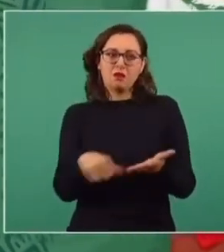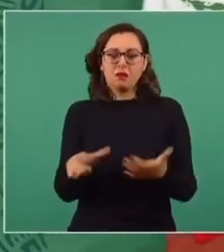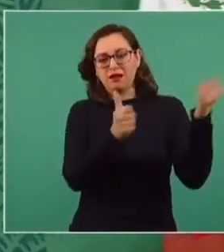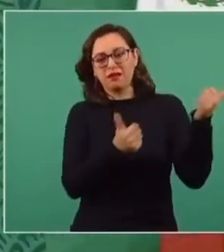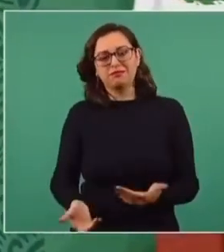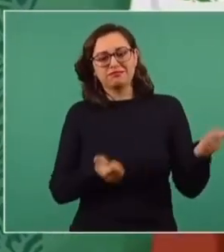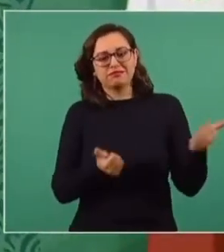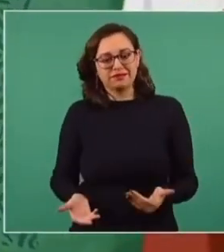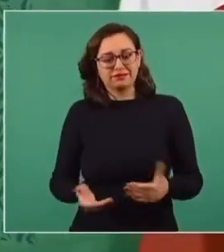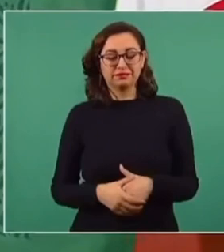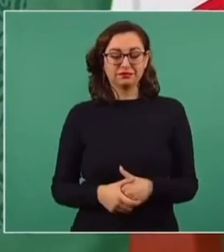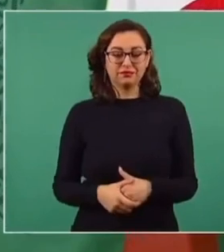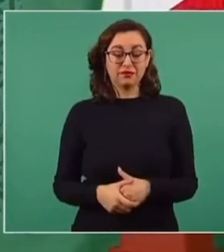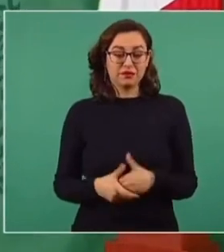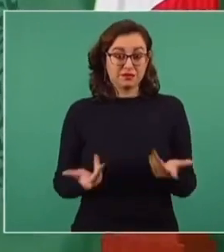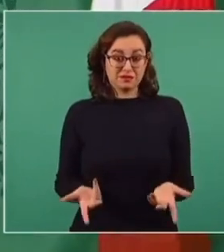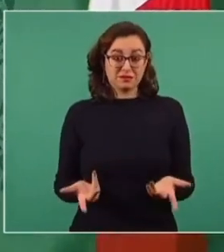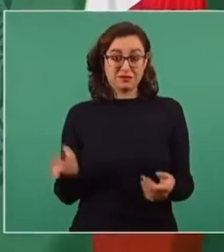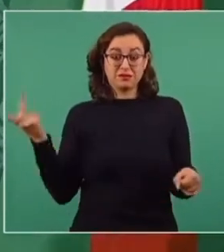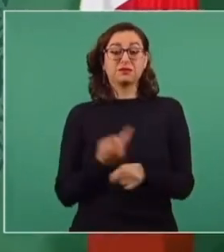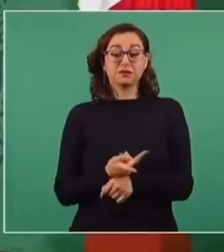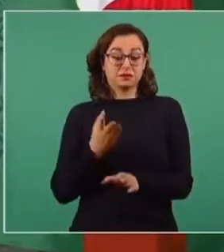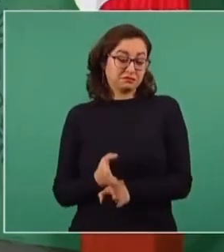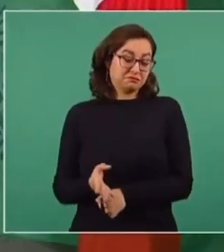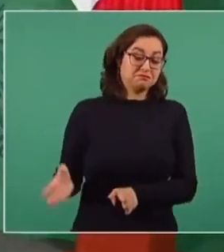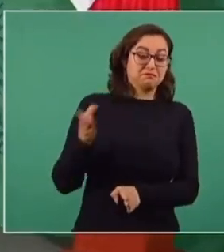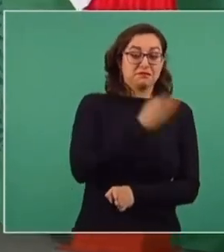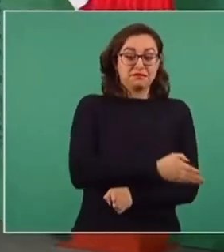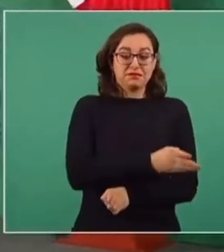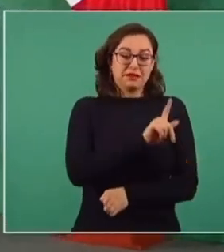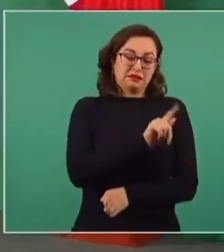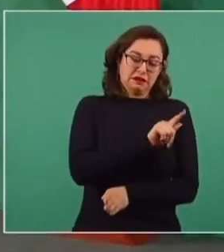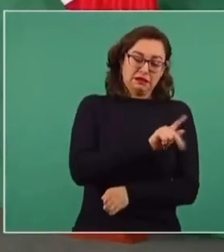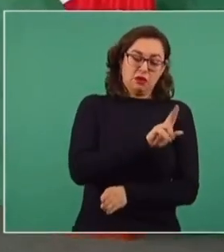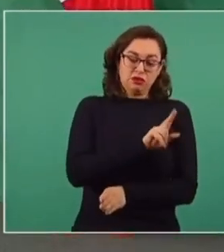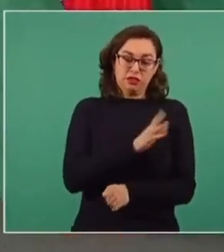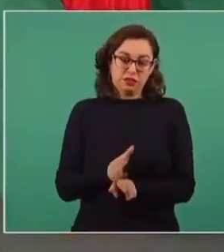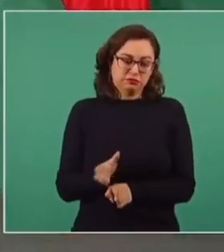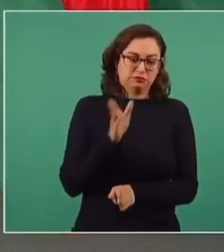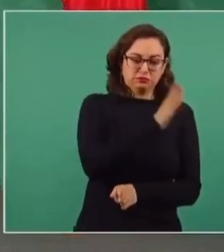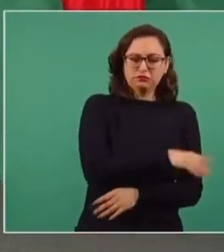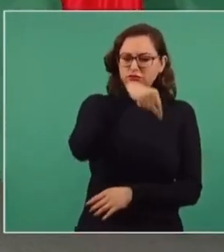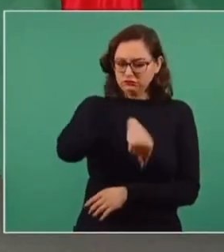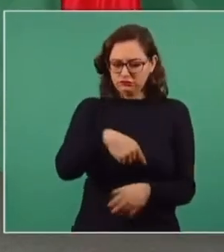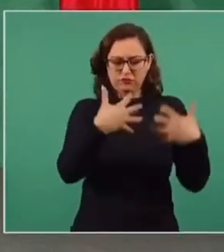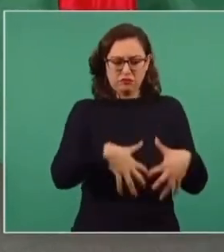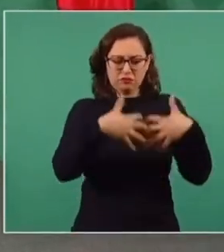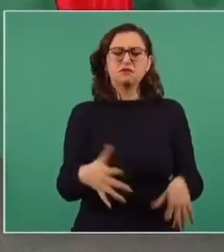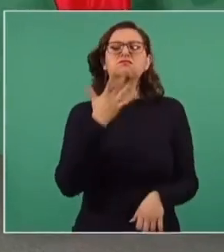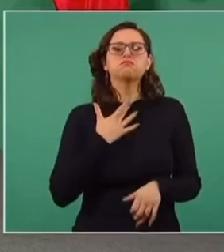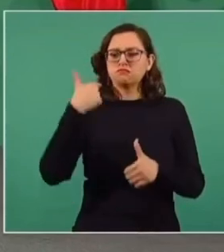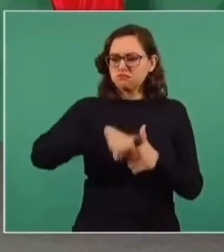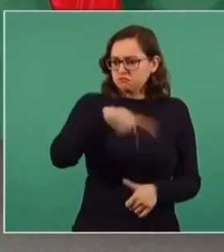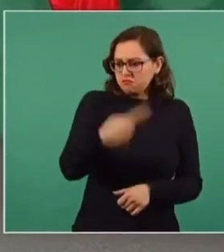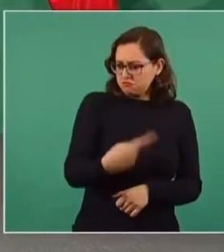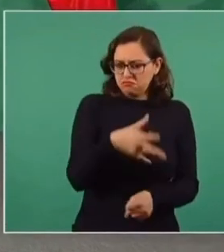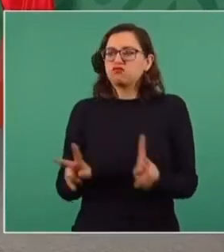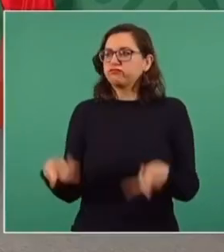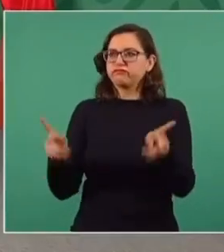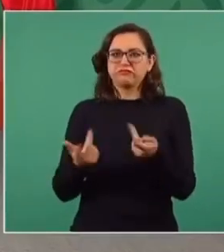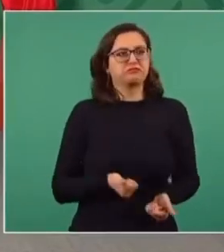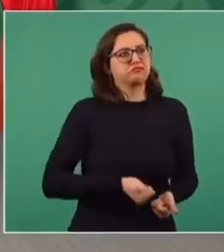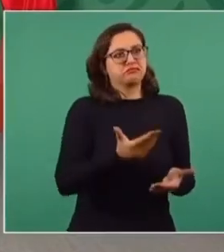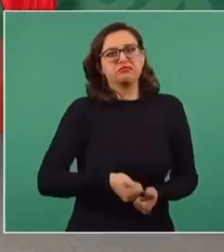Hasta mediados de los años 70, o a finales de los 70, principios de los 80, nosotros producíamos en México toda la gasolina que consumíamos.